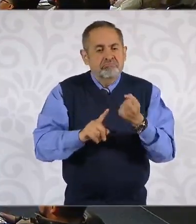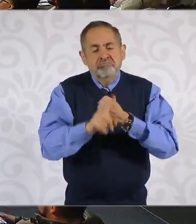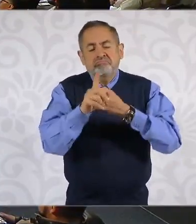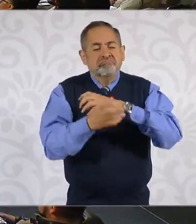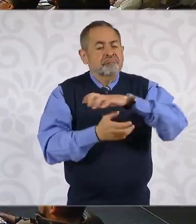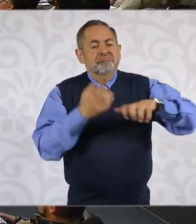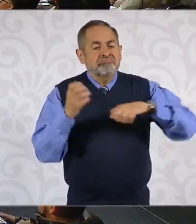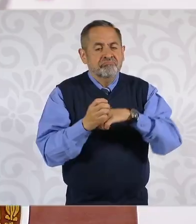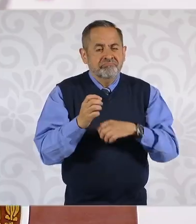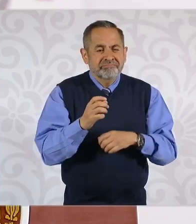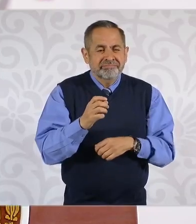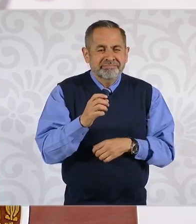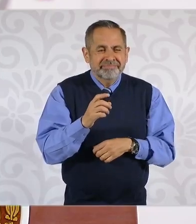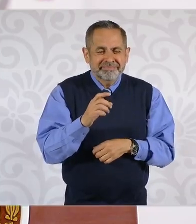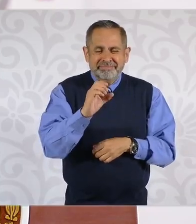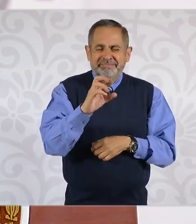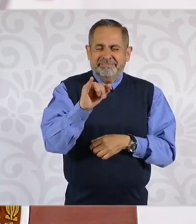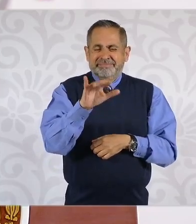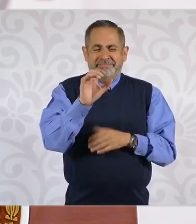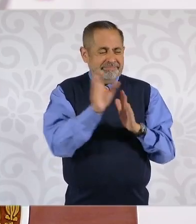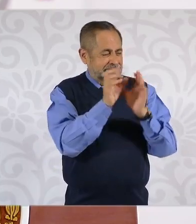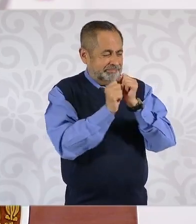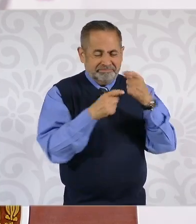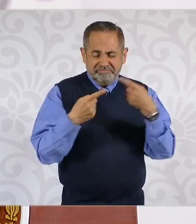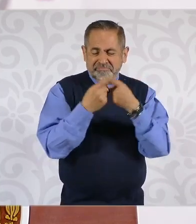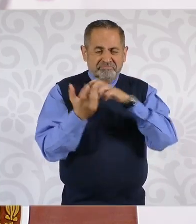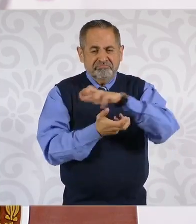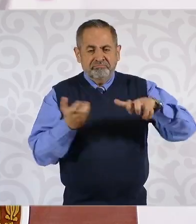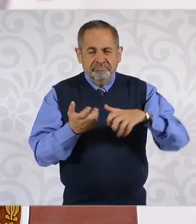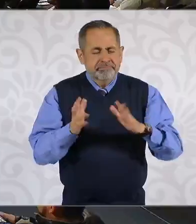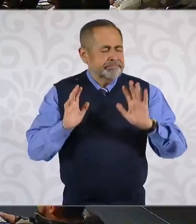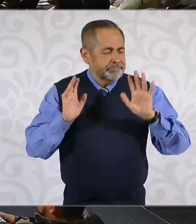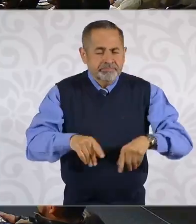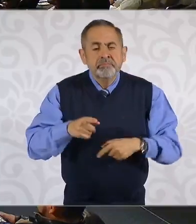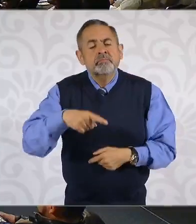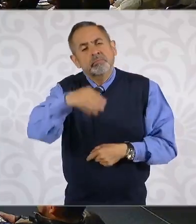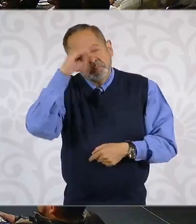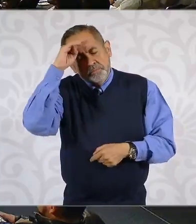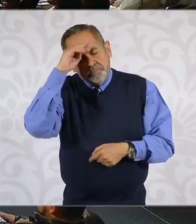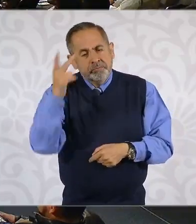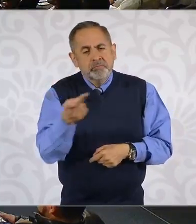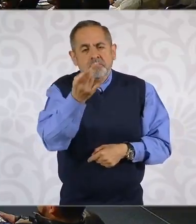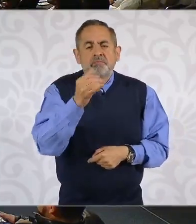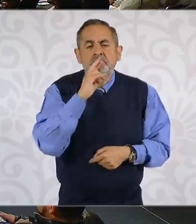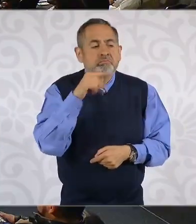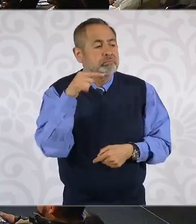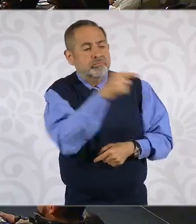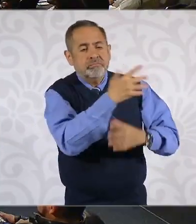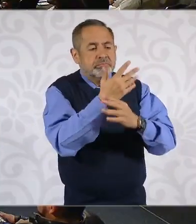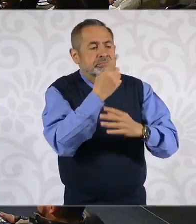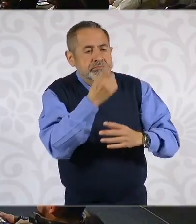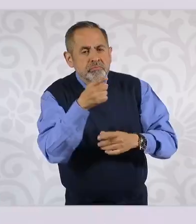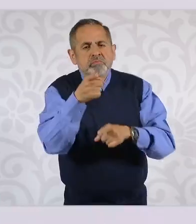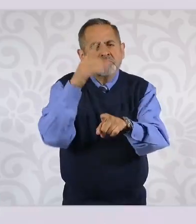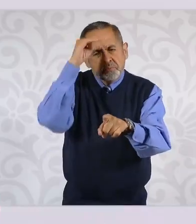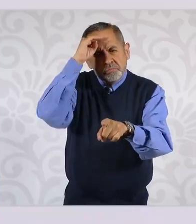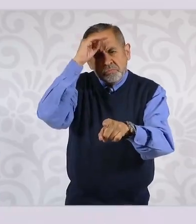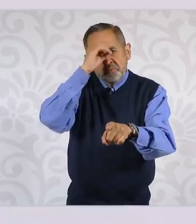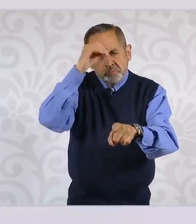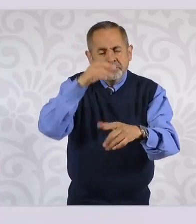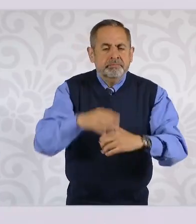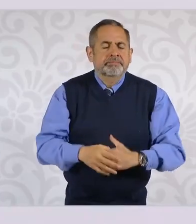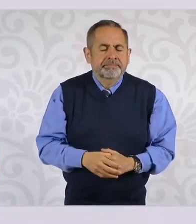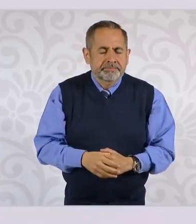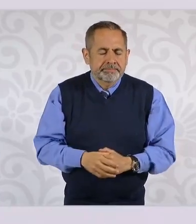constitucional. Le quisiera preguntar, en primer lugar, cuál es su postura y su respuesta a este pronunciamiento. Gracias. Sí, ellos